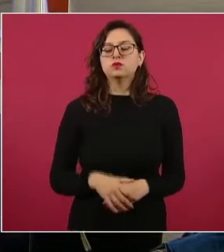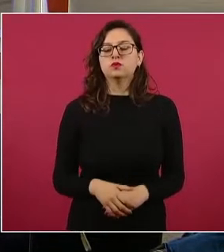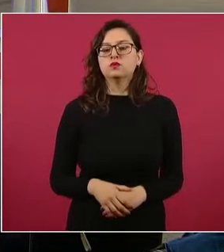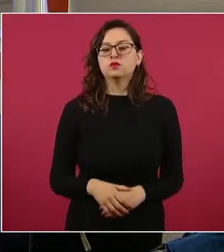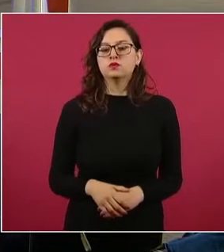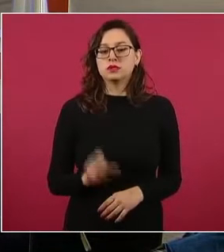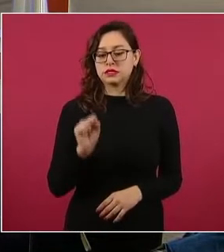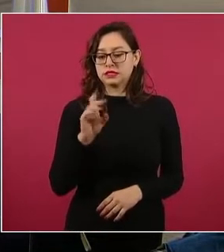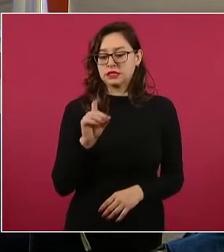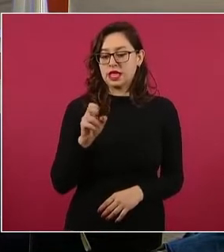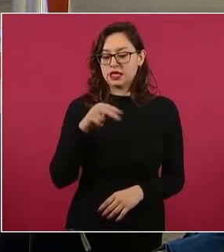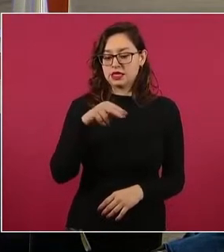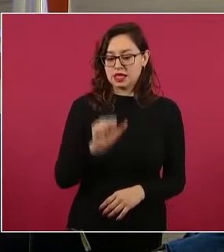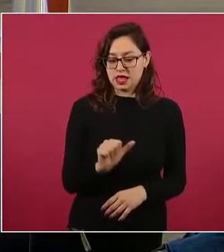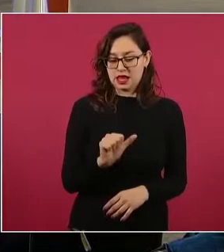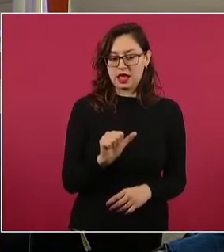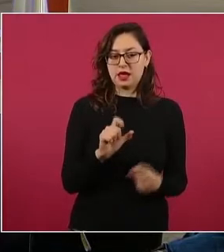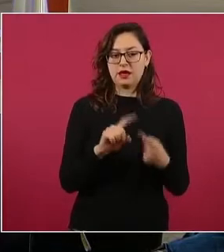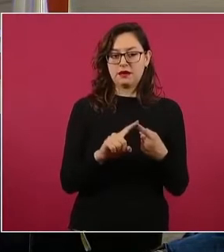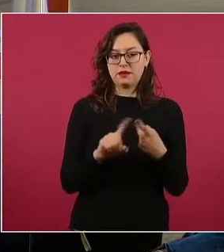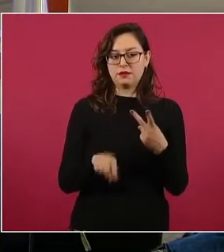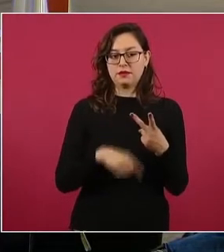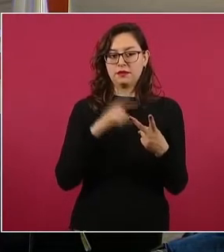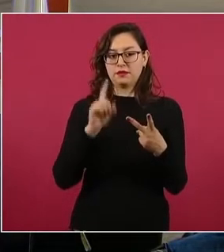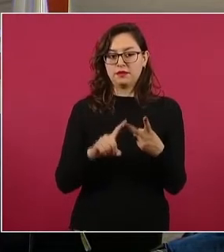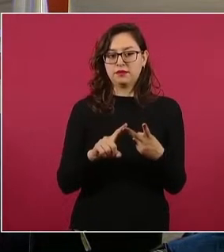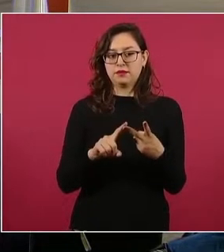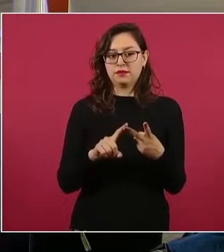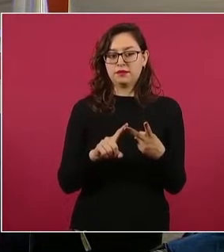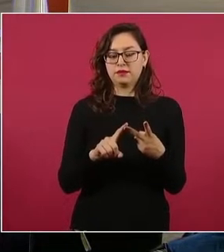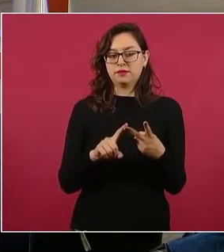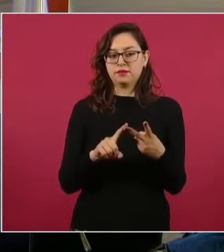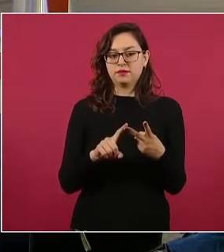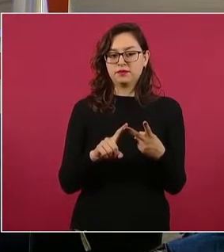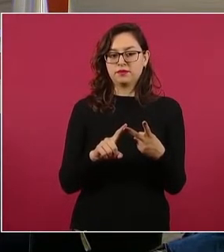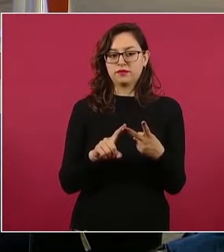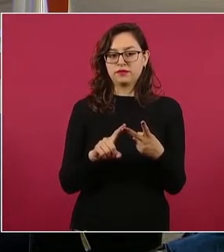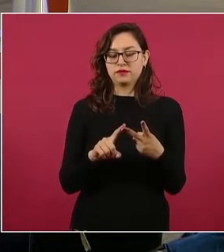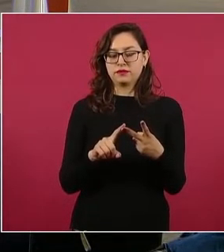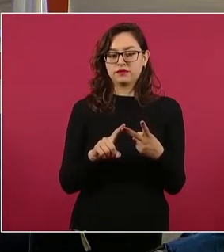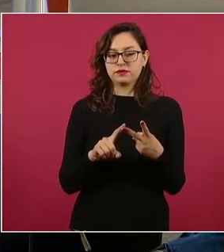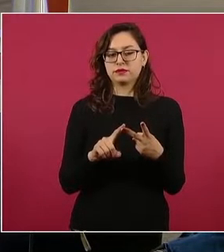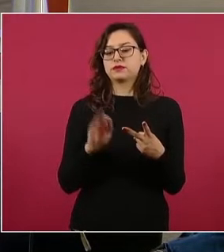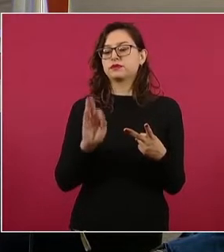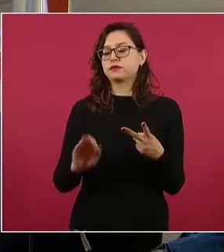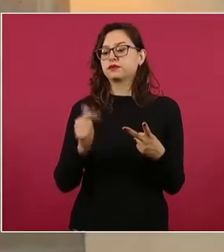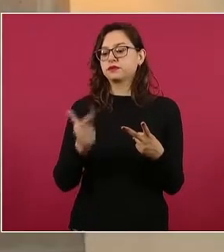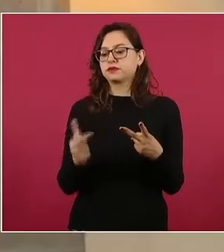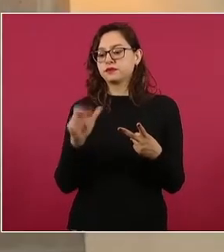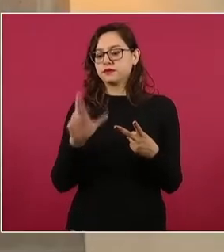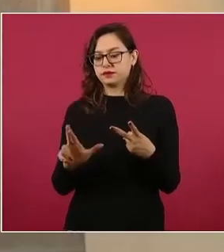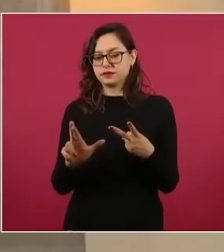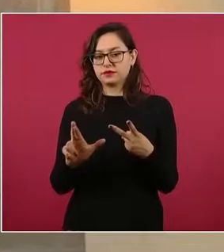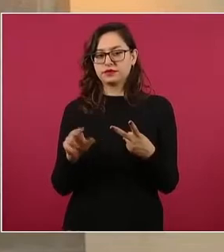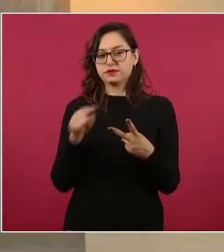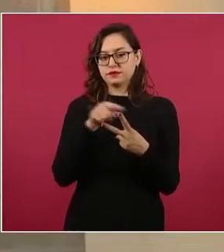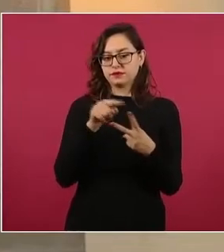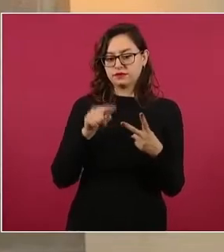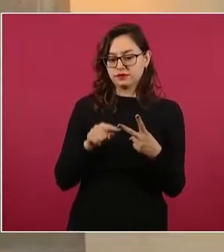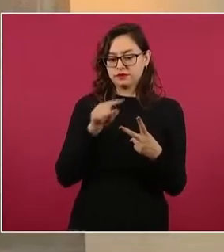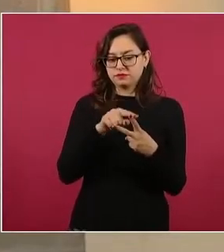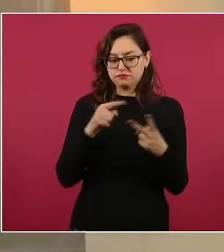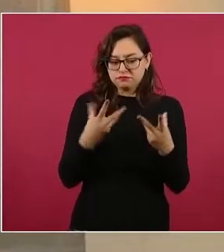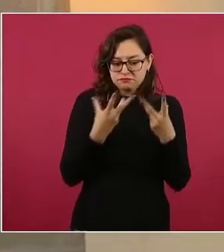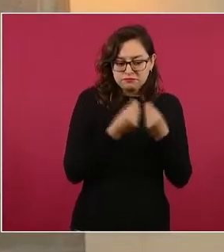Defensa Nacional, en coordinación con la Agencia de Investigación Criminal de la Fiscalía General de la República, en